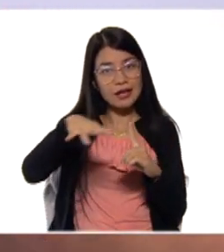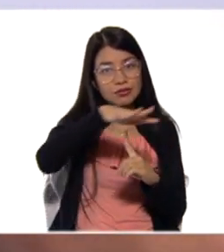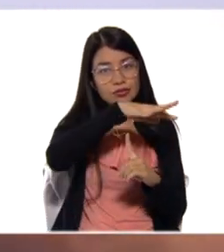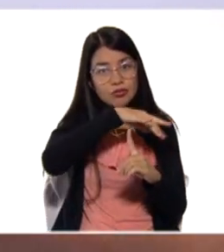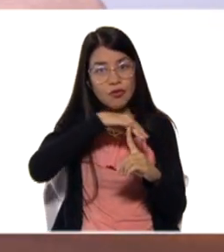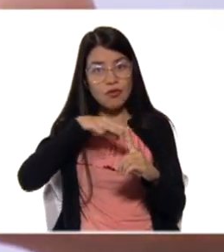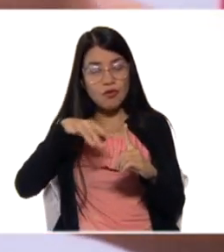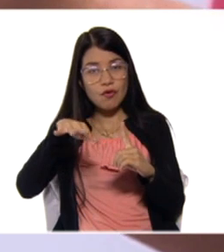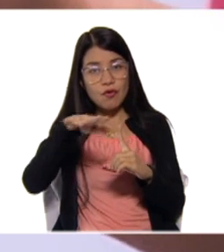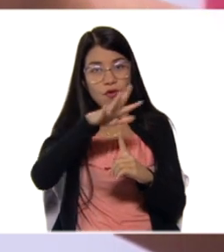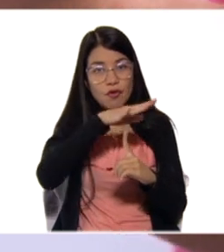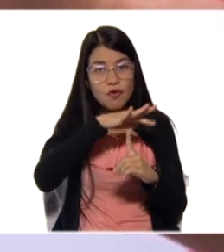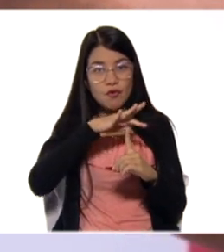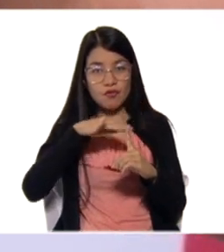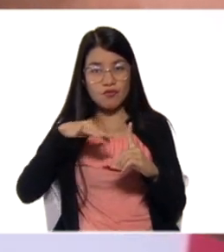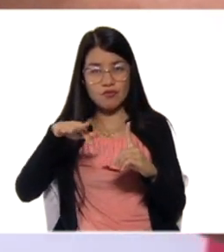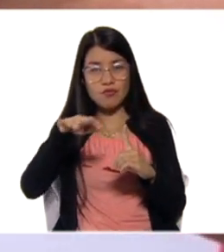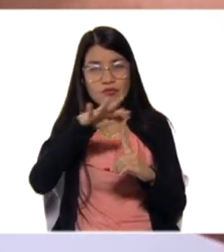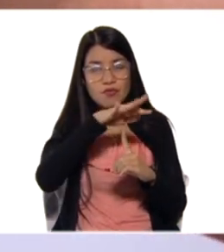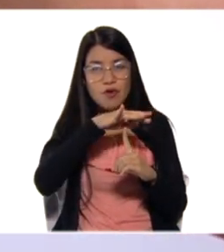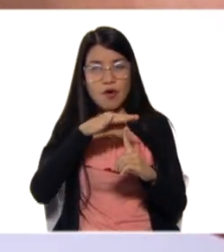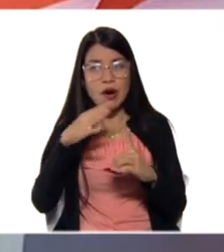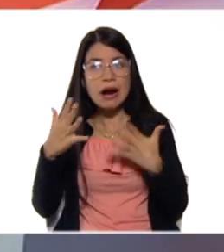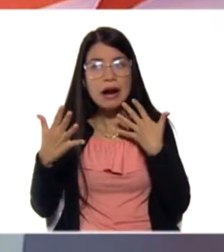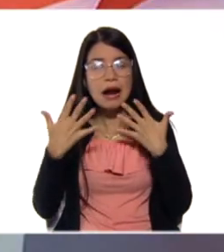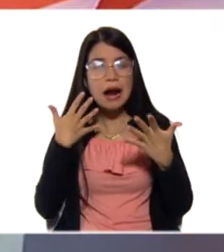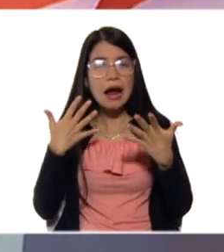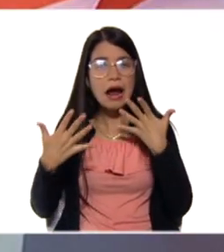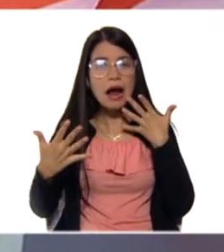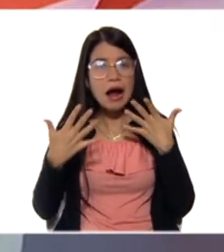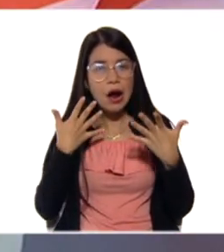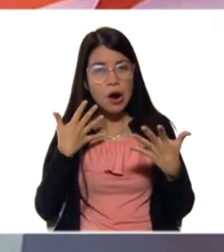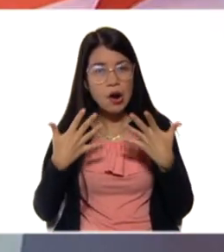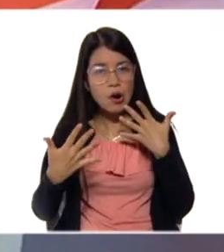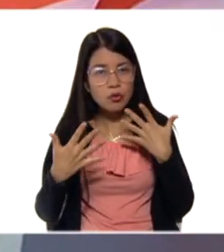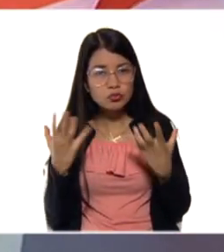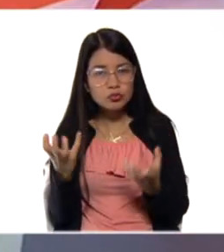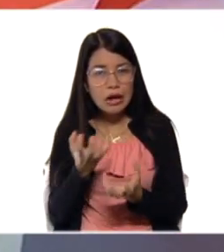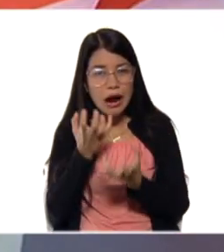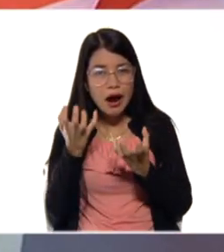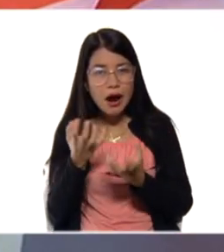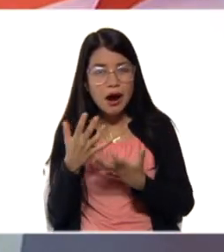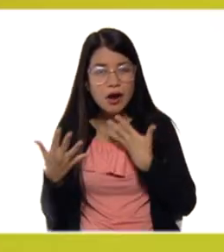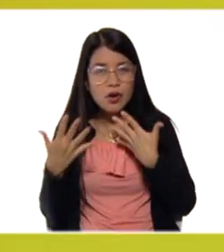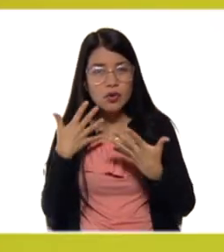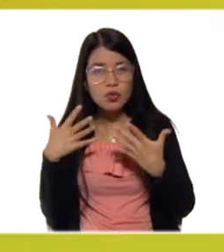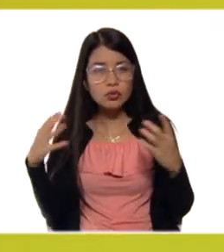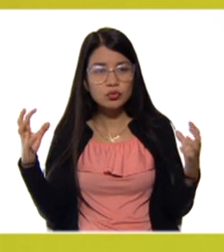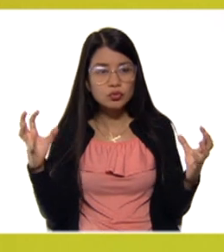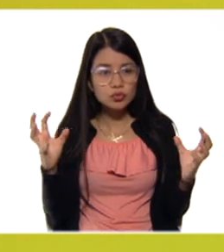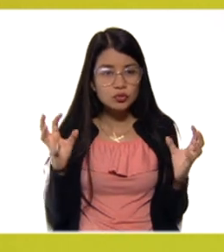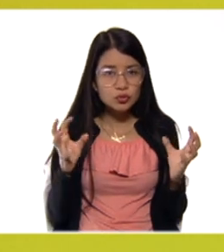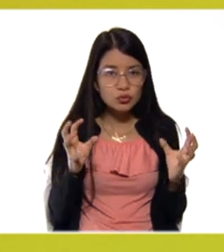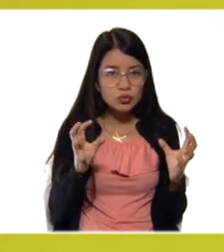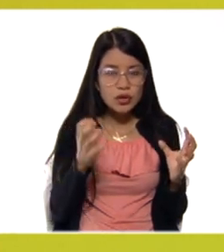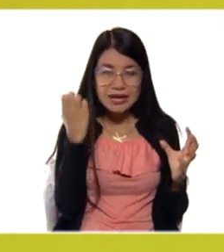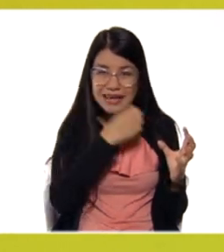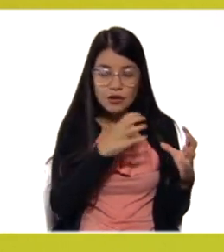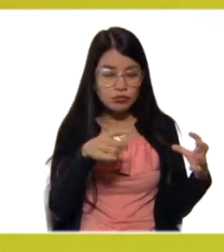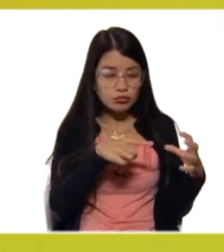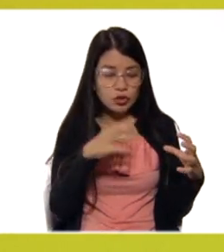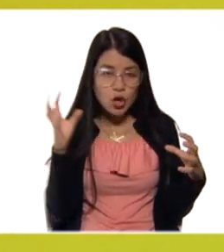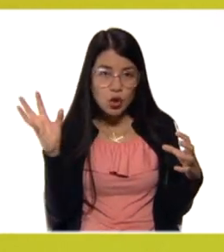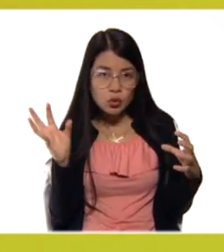¿De qué sistema? El entorno. Él absorbe calor, ¿ok?, y entonces la reacción